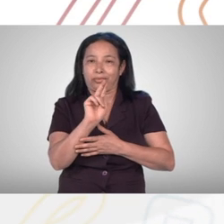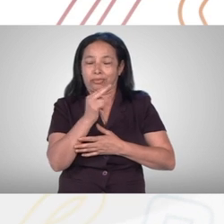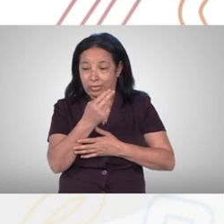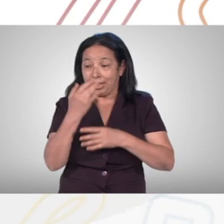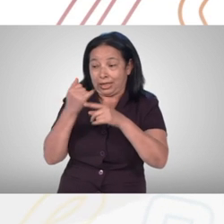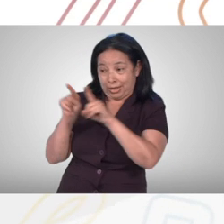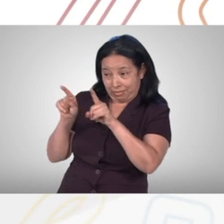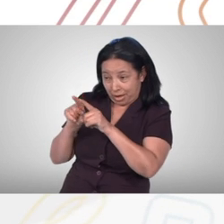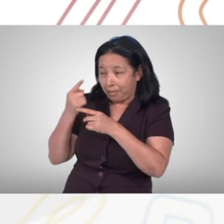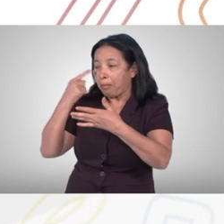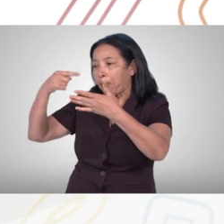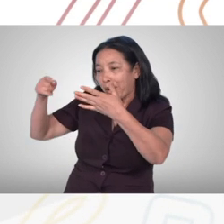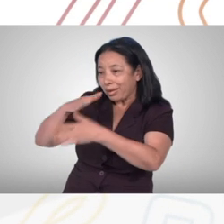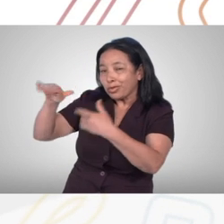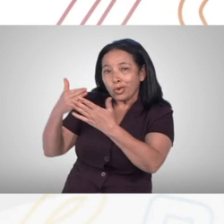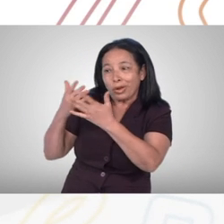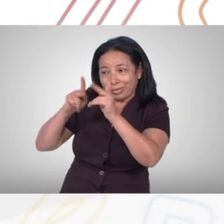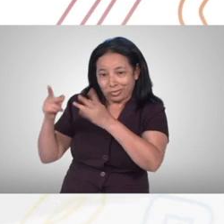estudiantes participantes del proceso electoral.